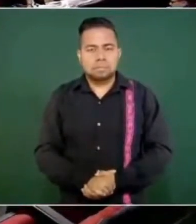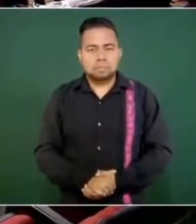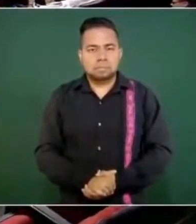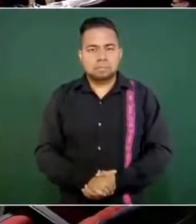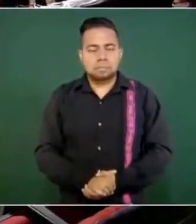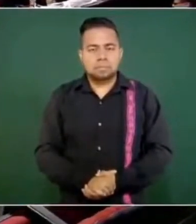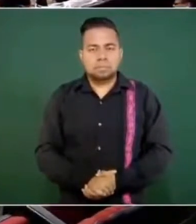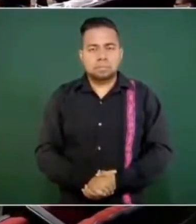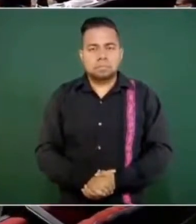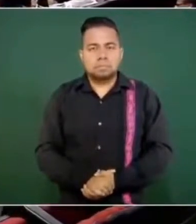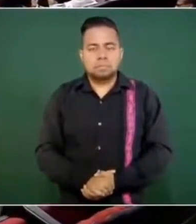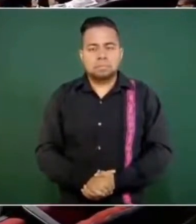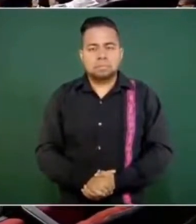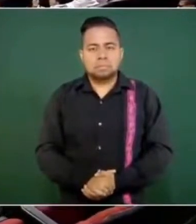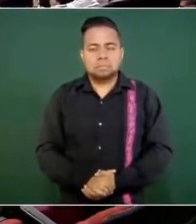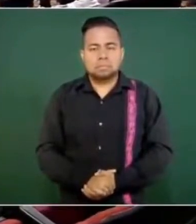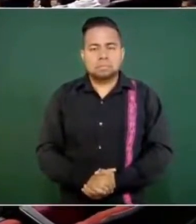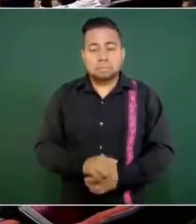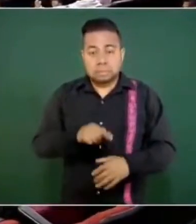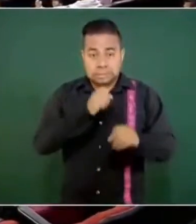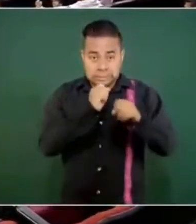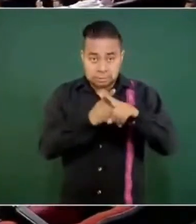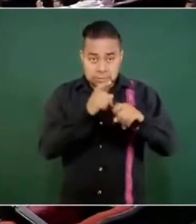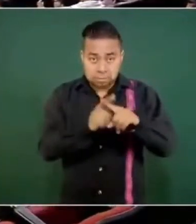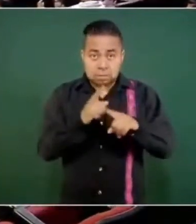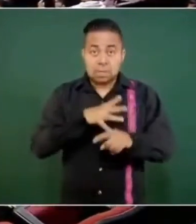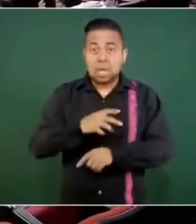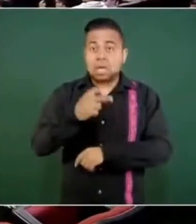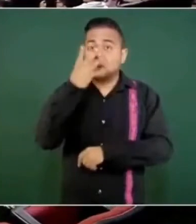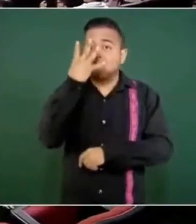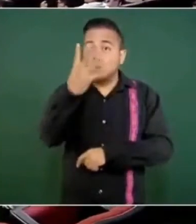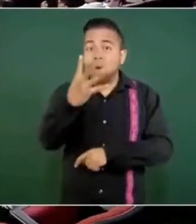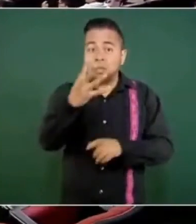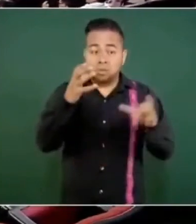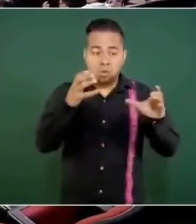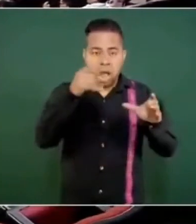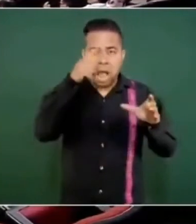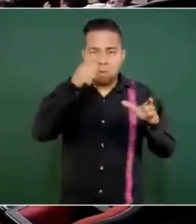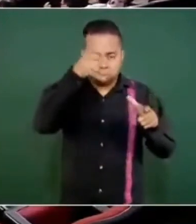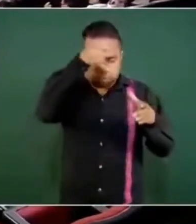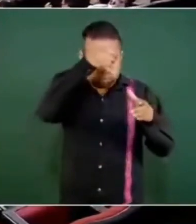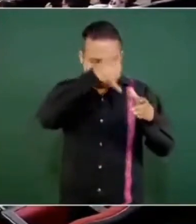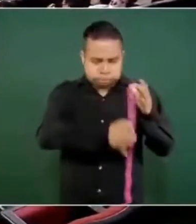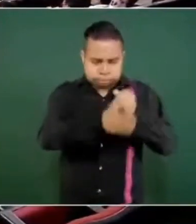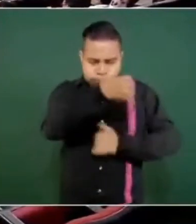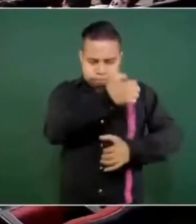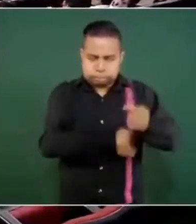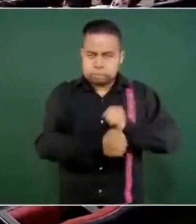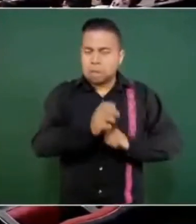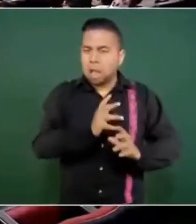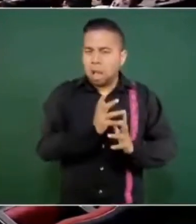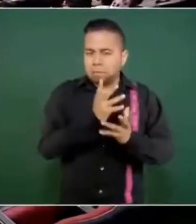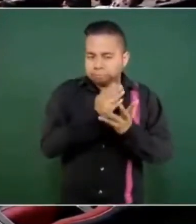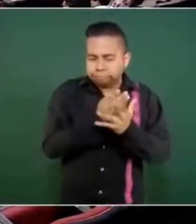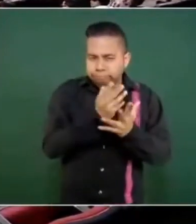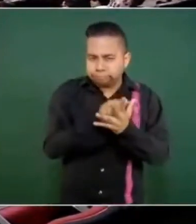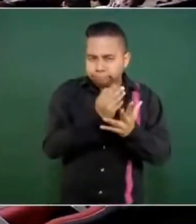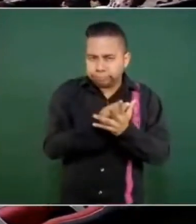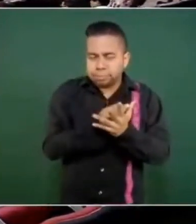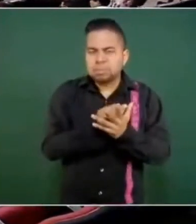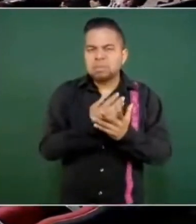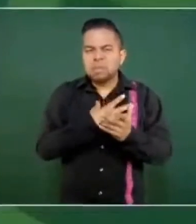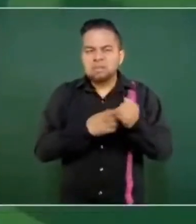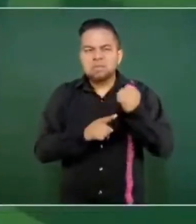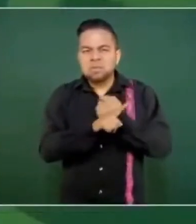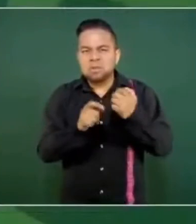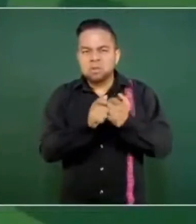Sí, aquí en Sayinacruz hay cuatro pozos que ya se construyeron, que tenían problemas con la tenencia